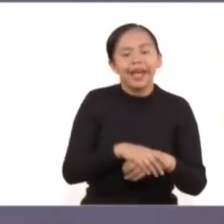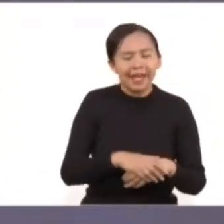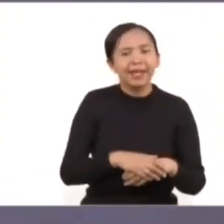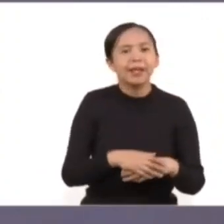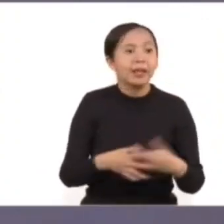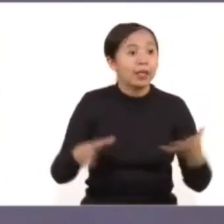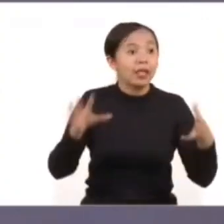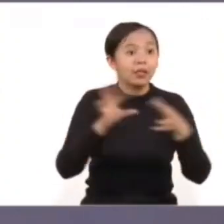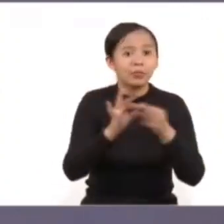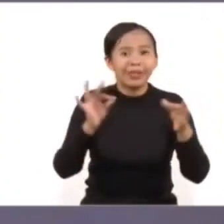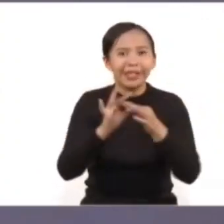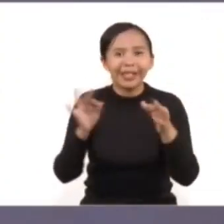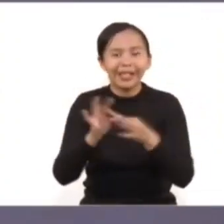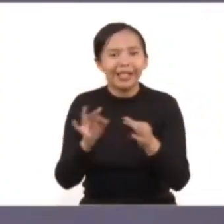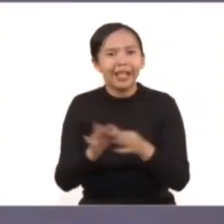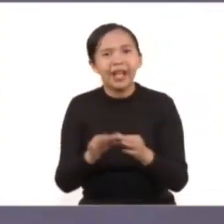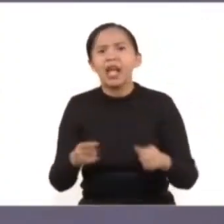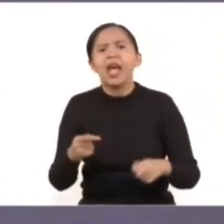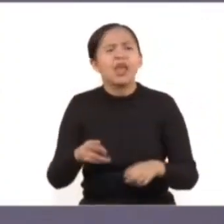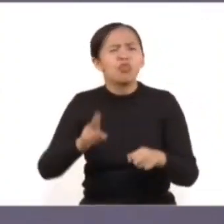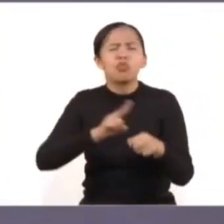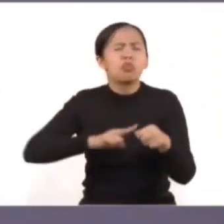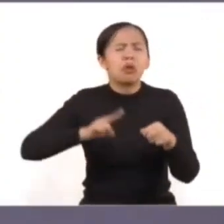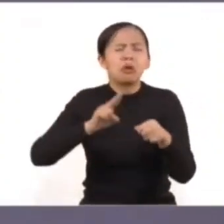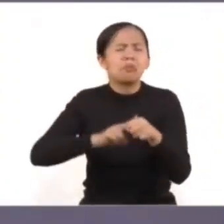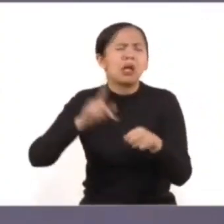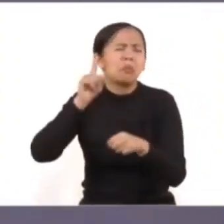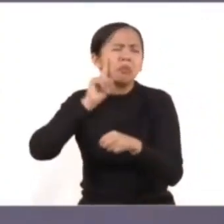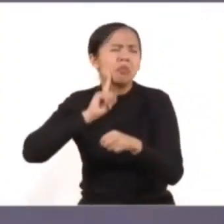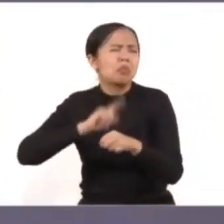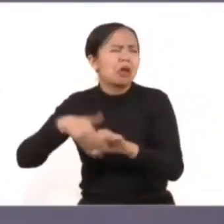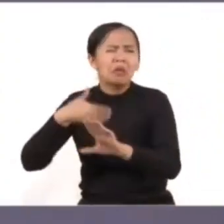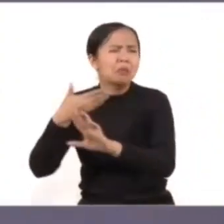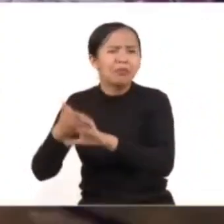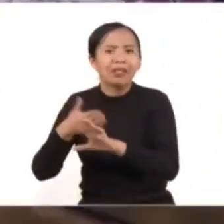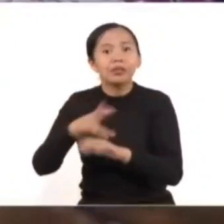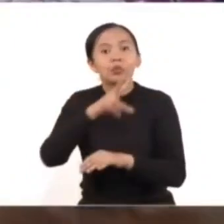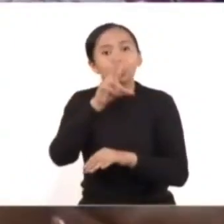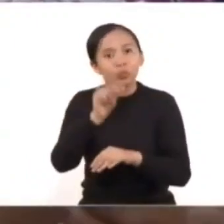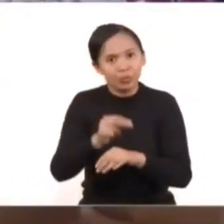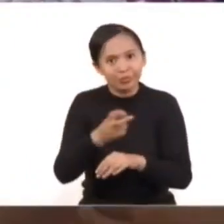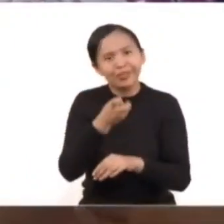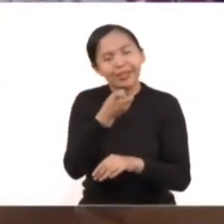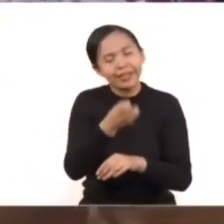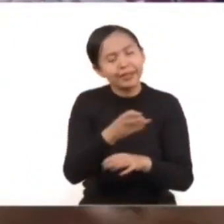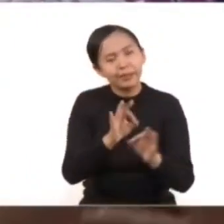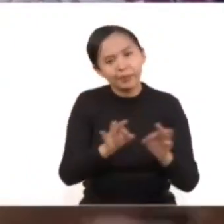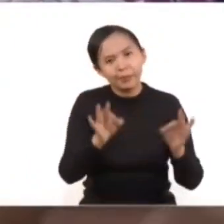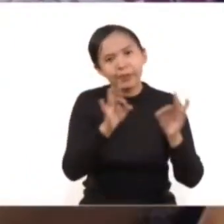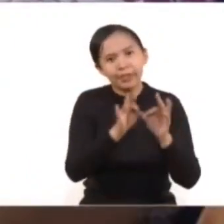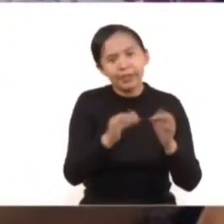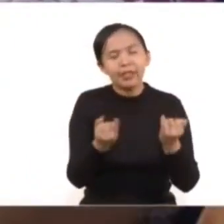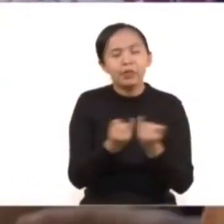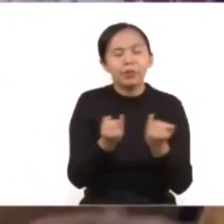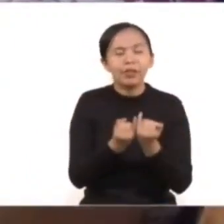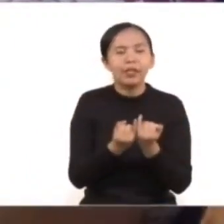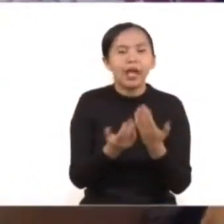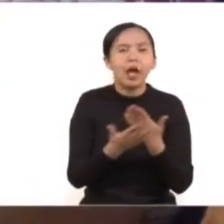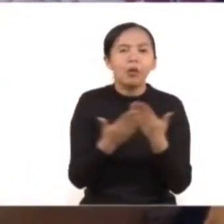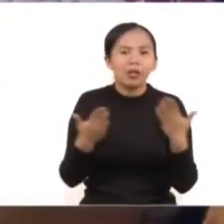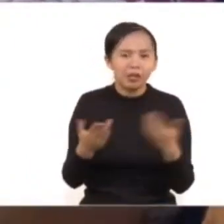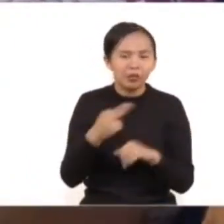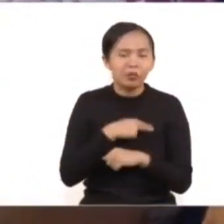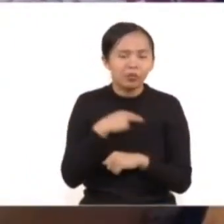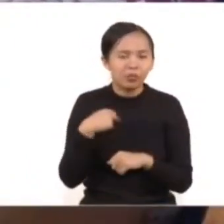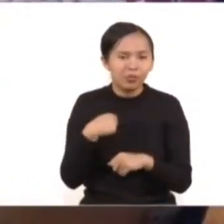normalicen la violencia y cosifiquen a las mujeres. Y quiero comentar que otra de las medidas